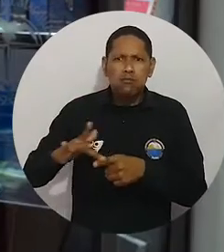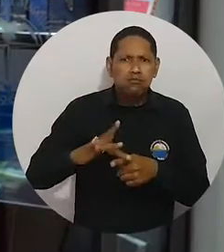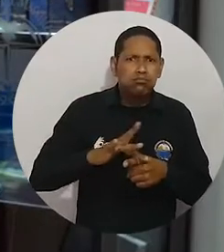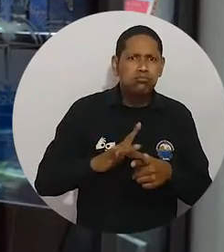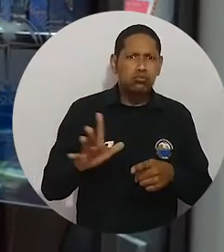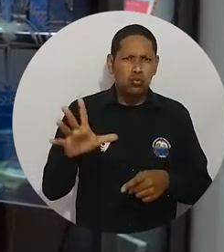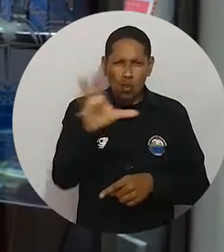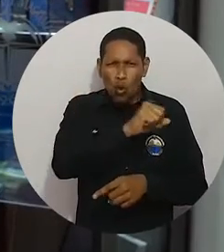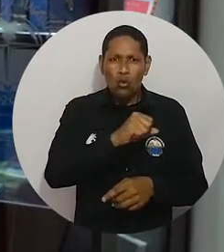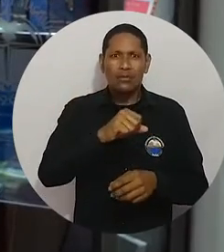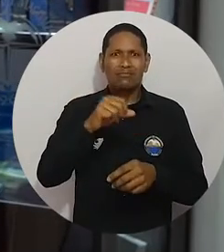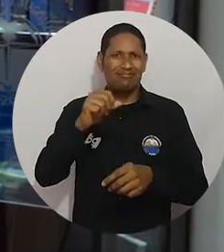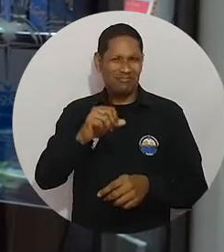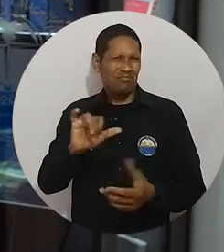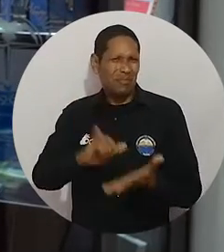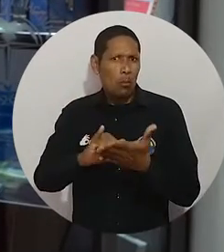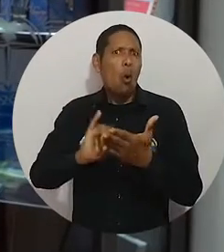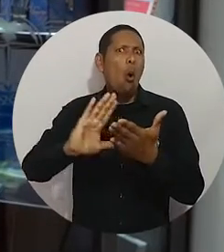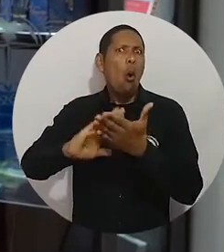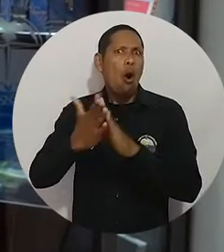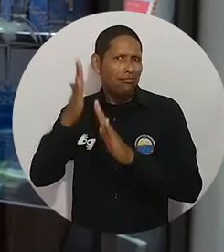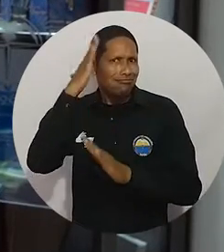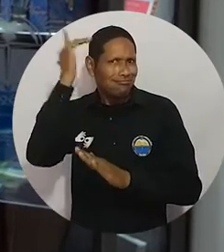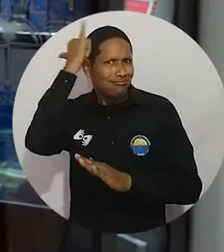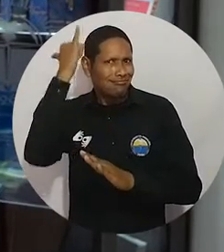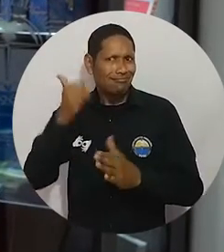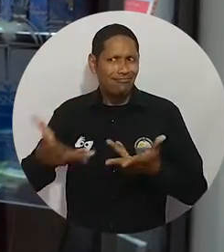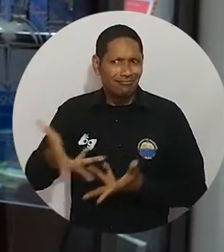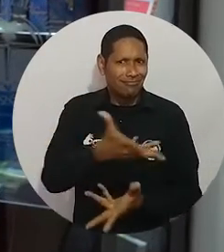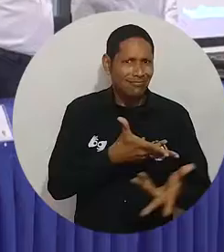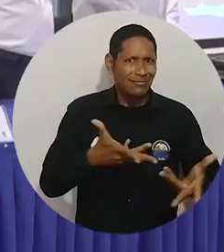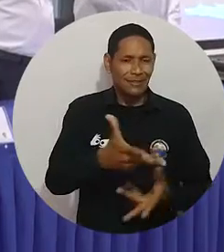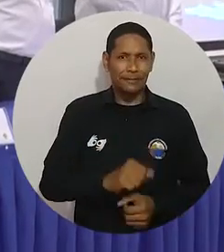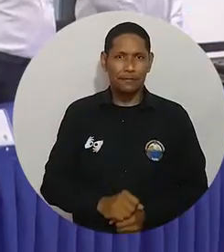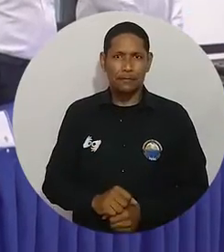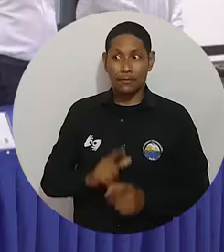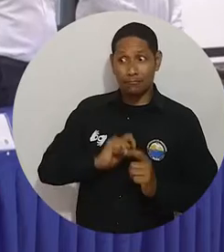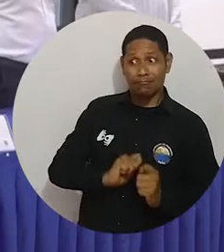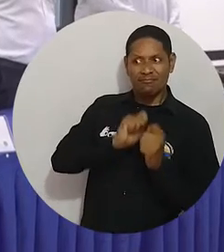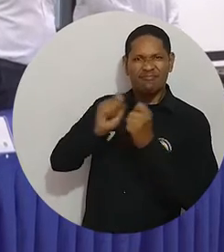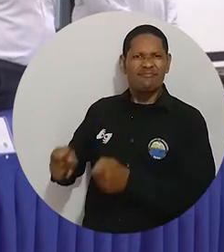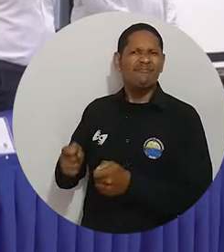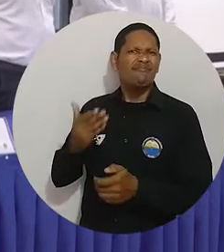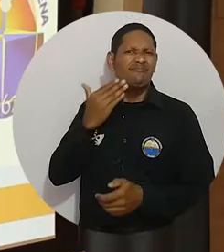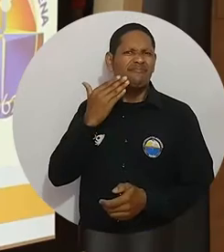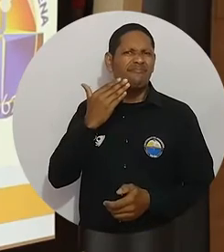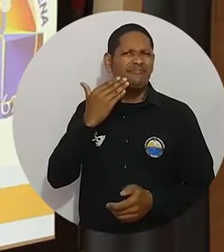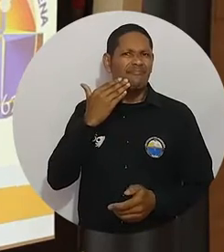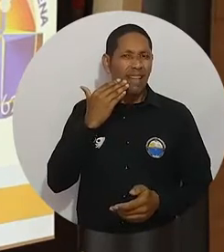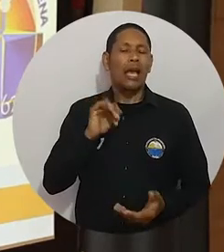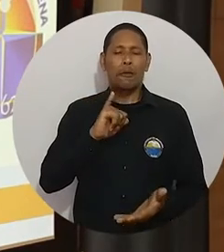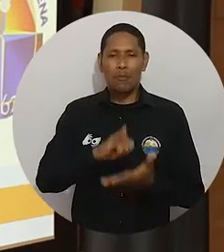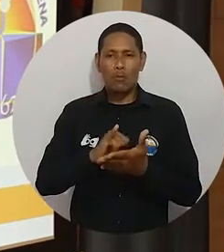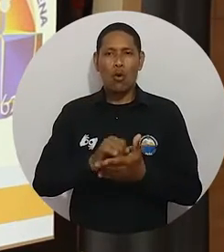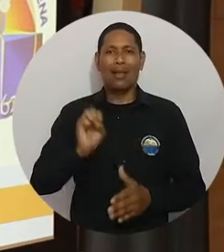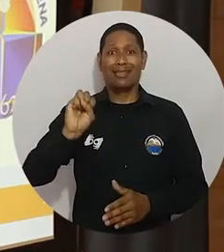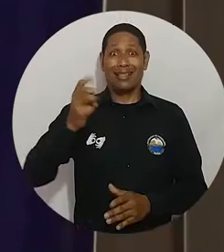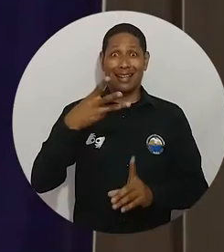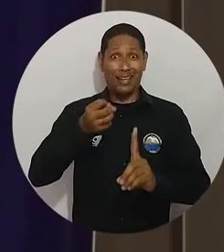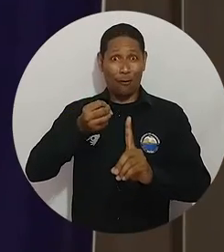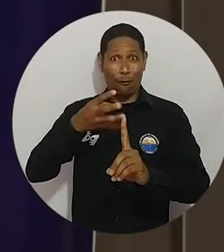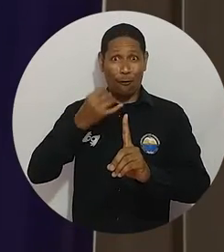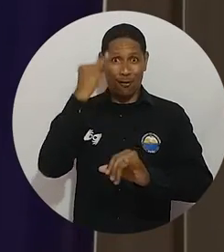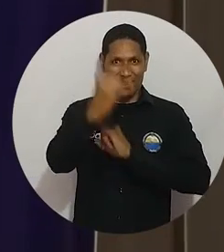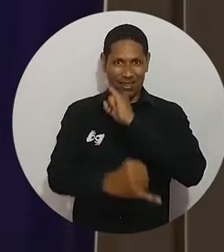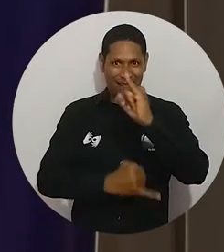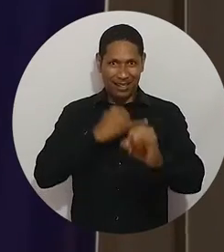manera cooperativa de las otras comunidades académicas. Su designación se dio durante la asamblea virtual desarrollada